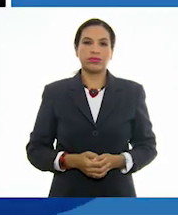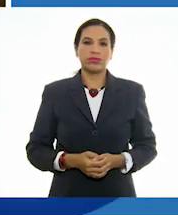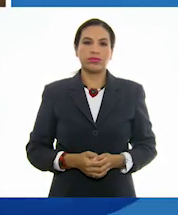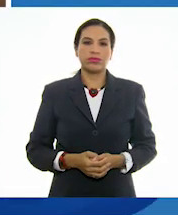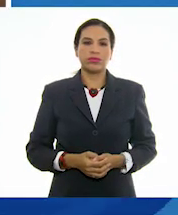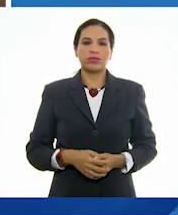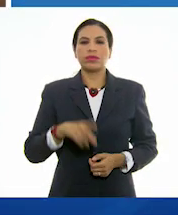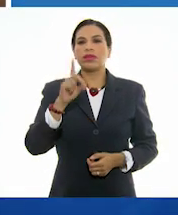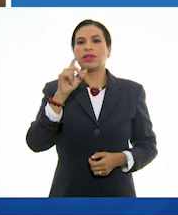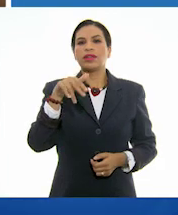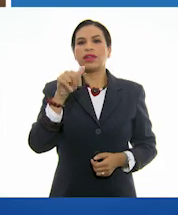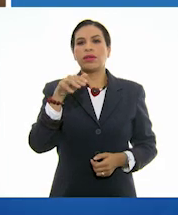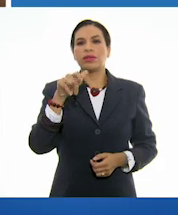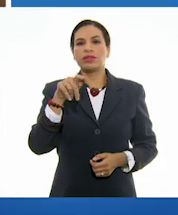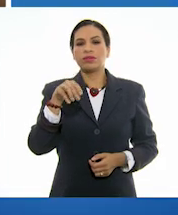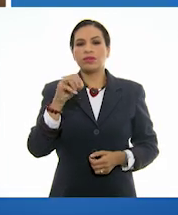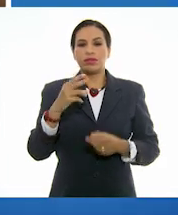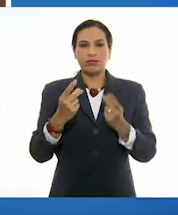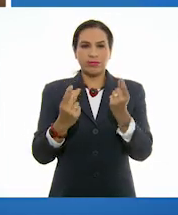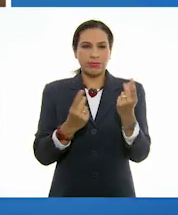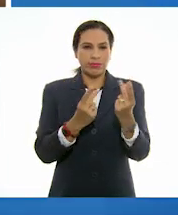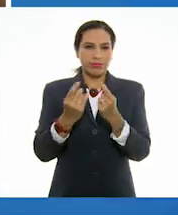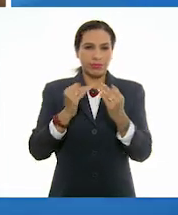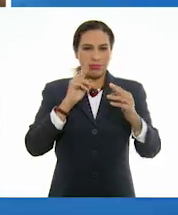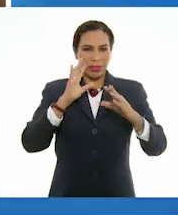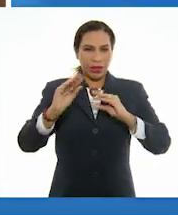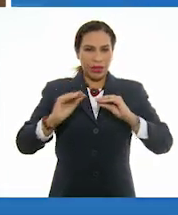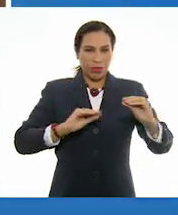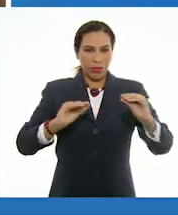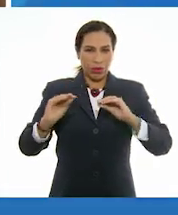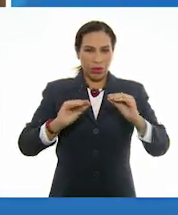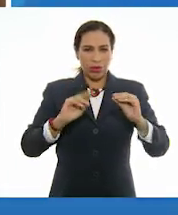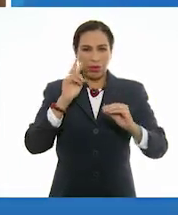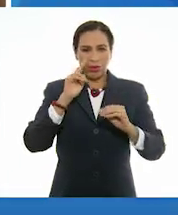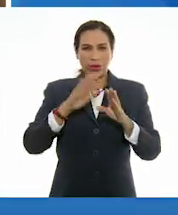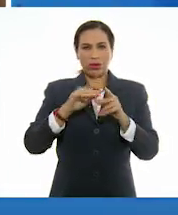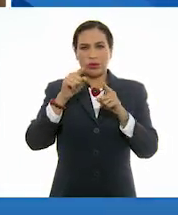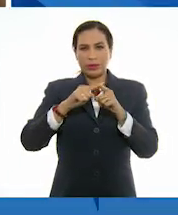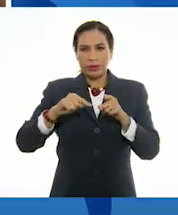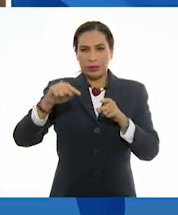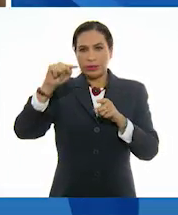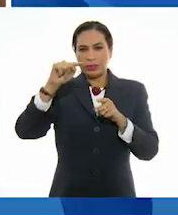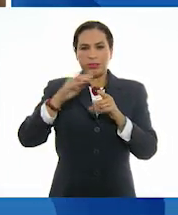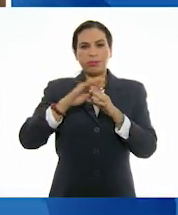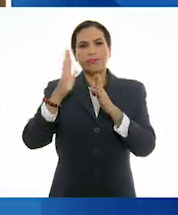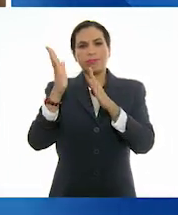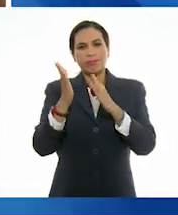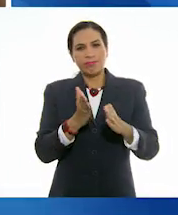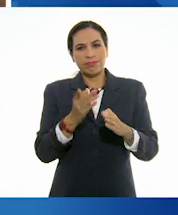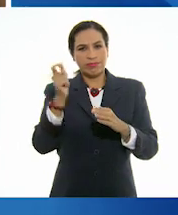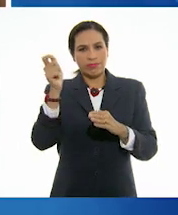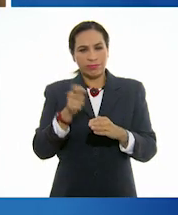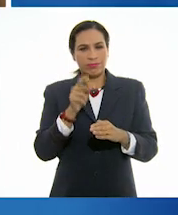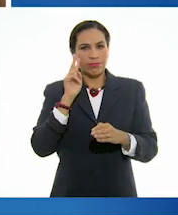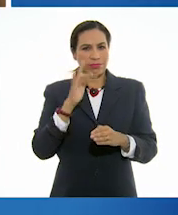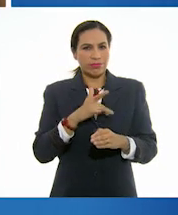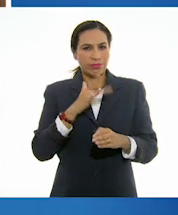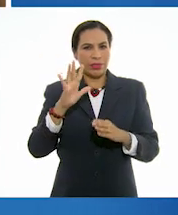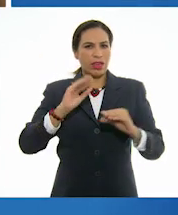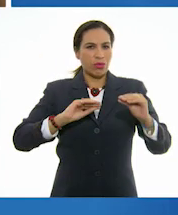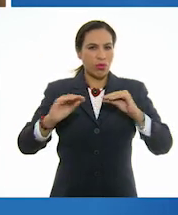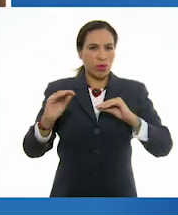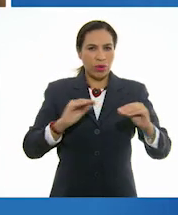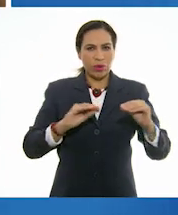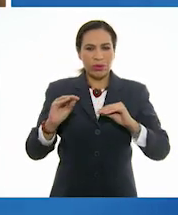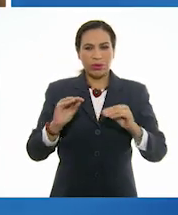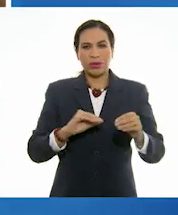Lo dinámico es lo que está en movimiento. Las líneas curvas, las líneas inclinadas nos dan la sensación de movimiento.